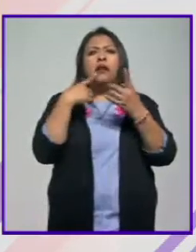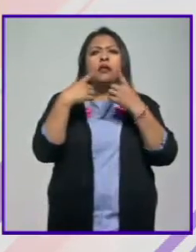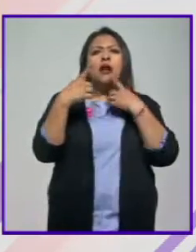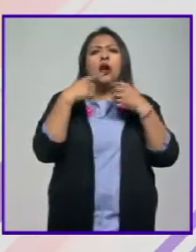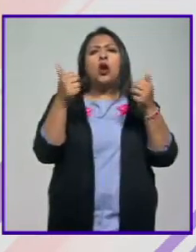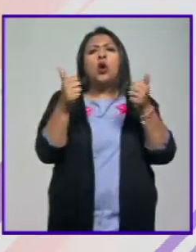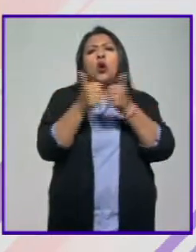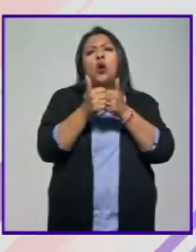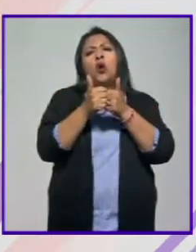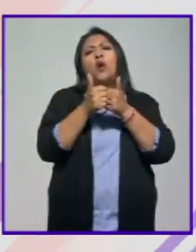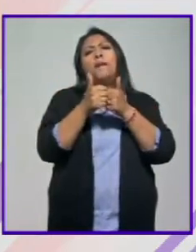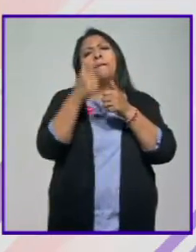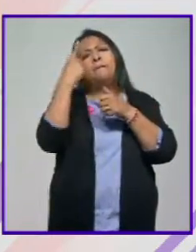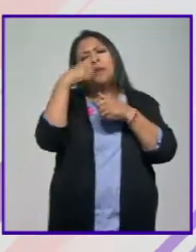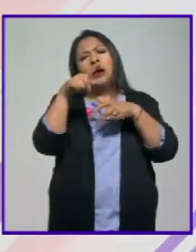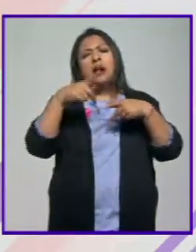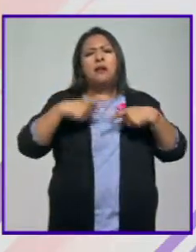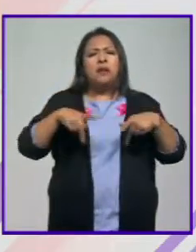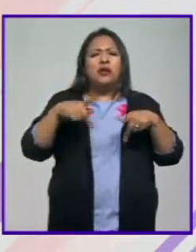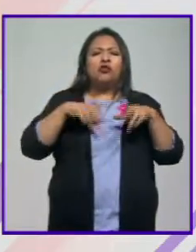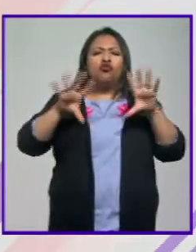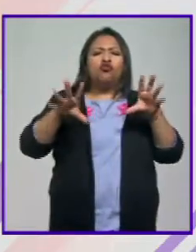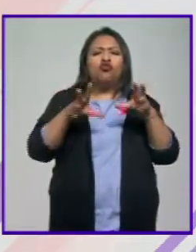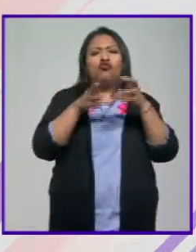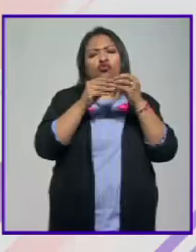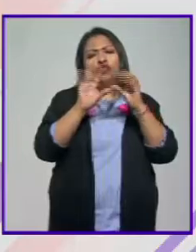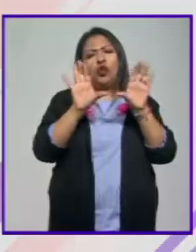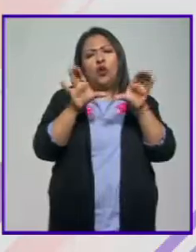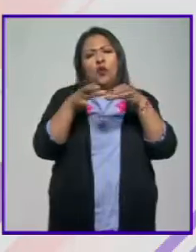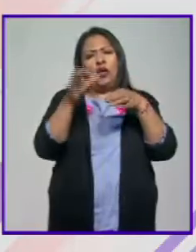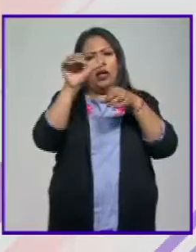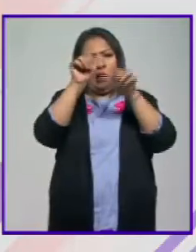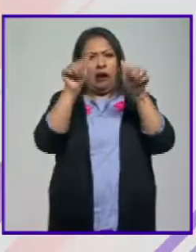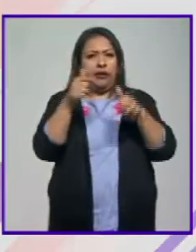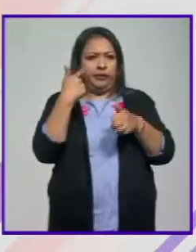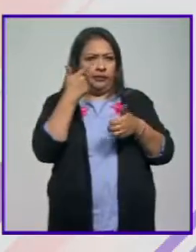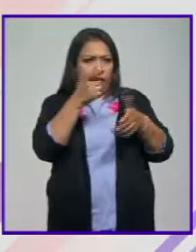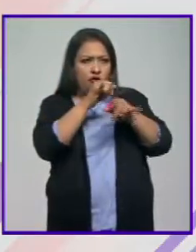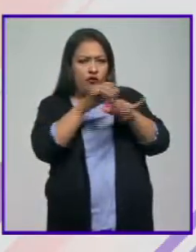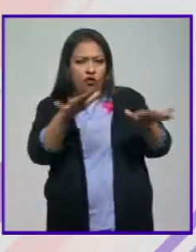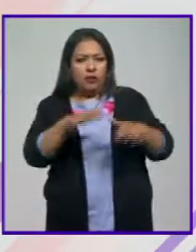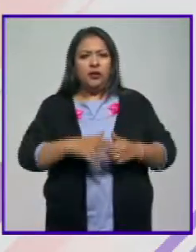con creadores e integrantes de la comunidad artística. Este es el reporte.